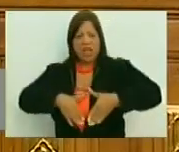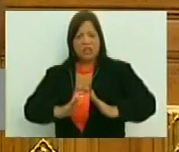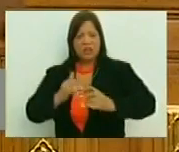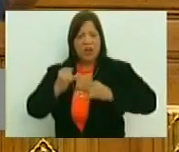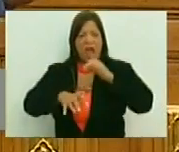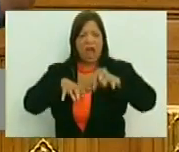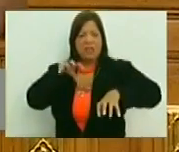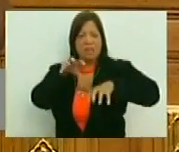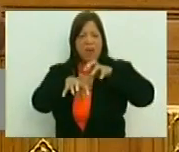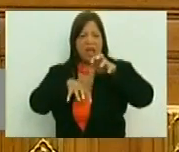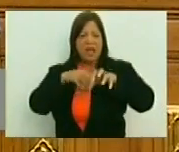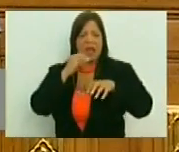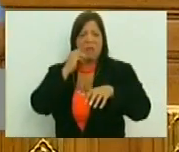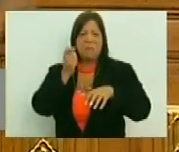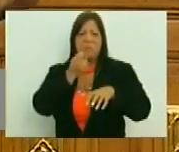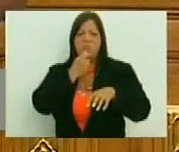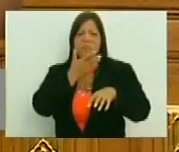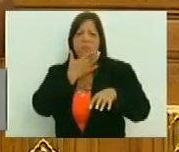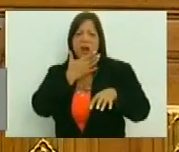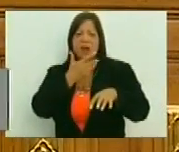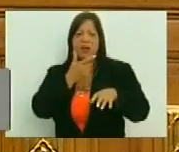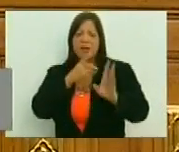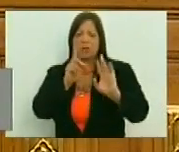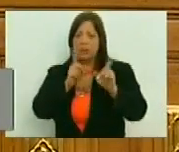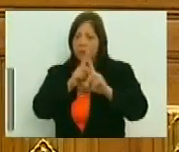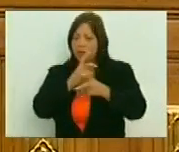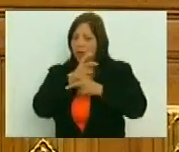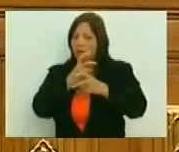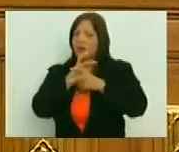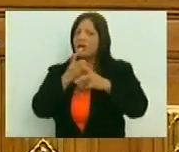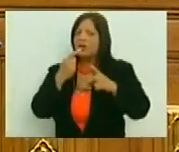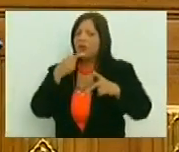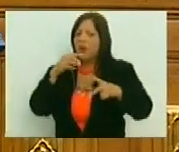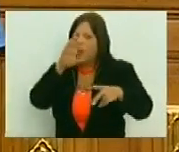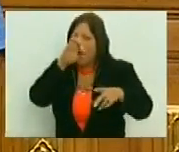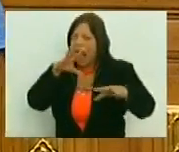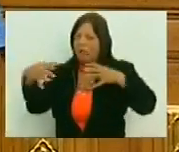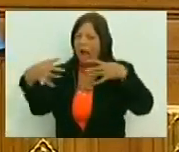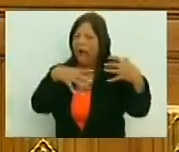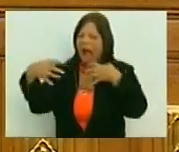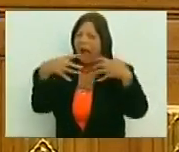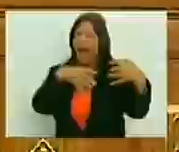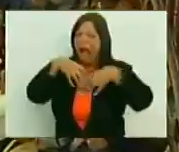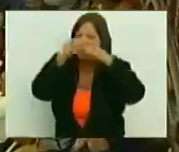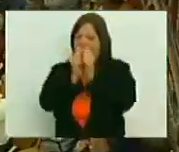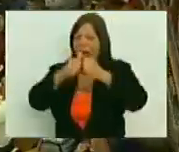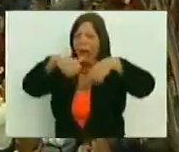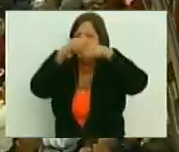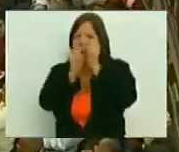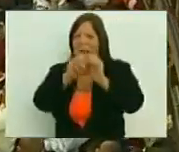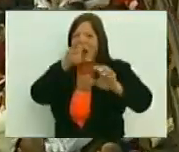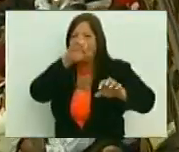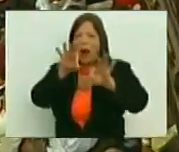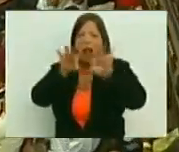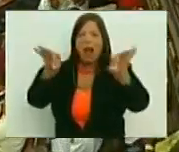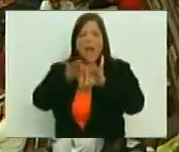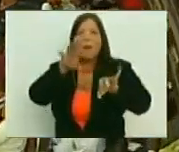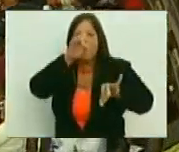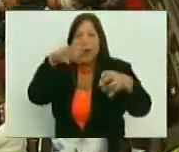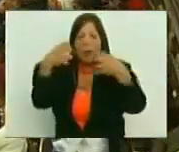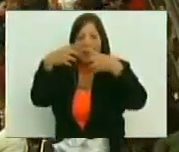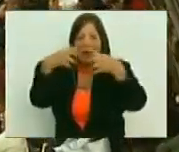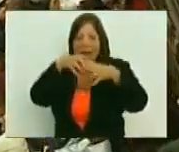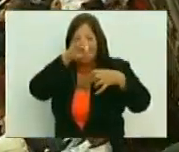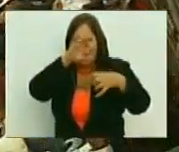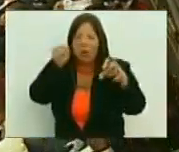como un animal, es bien bueno, anda abrazado, es un velugueso, para que usted vea, las aburridas de perro ahí, peleándose el hueso, entonces